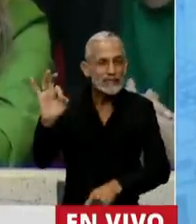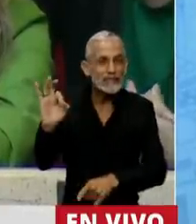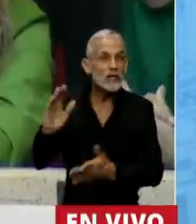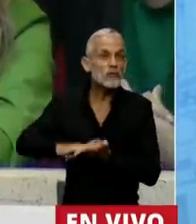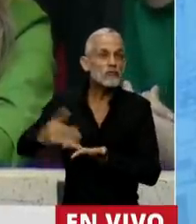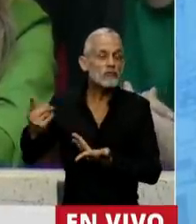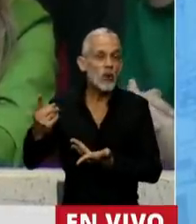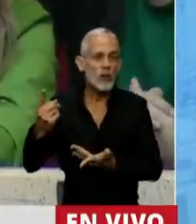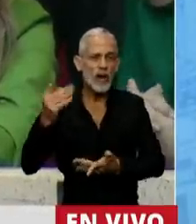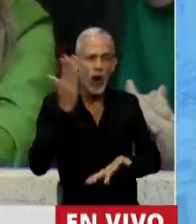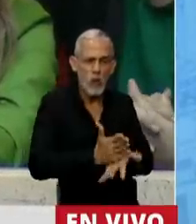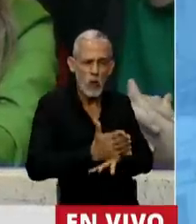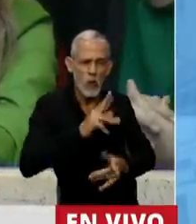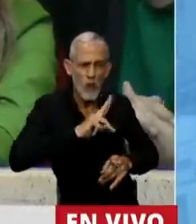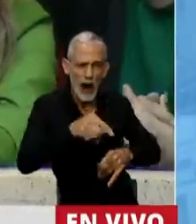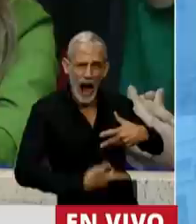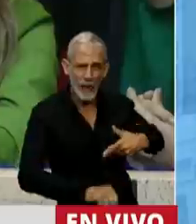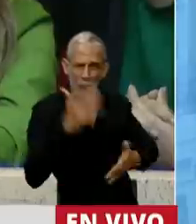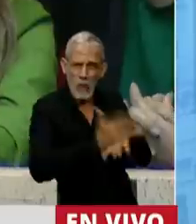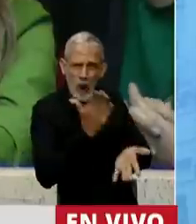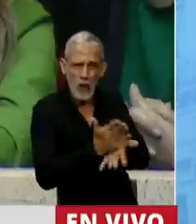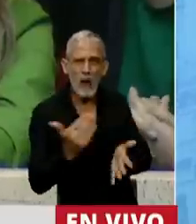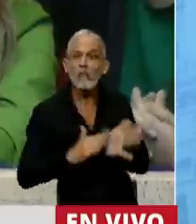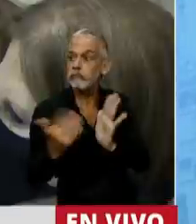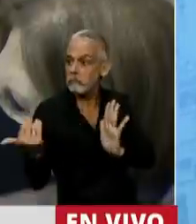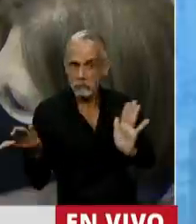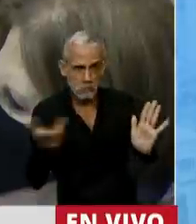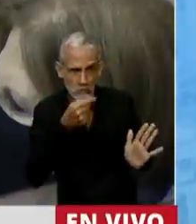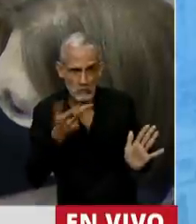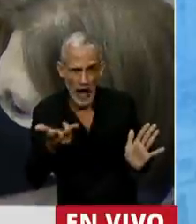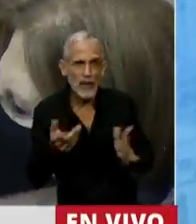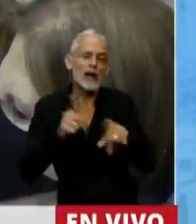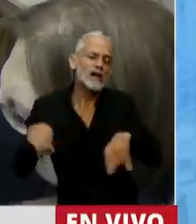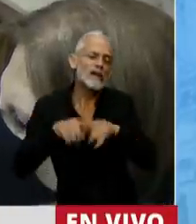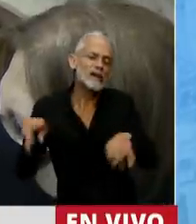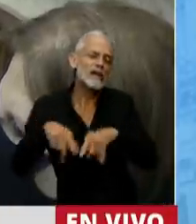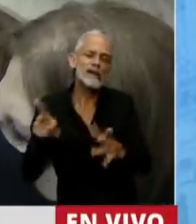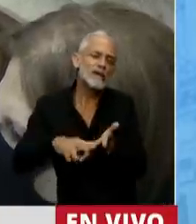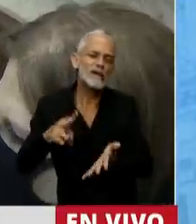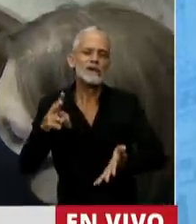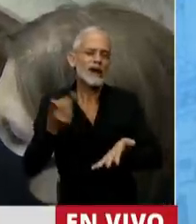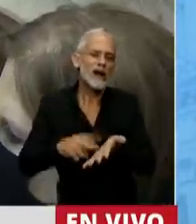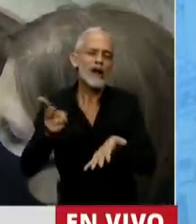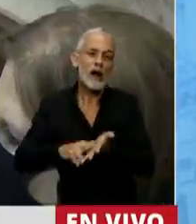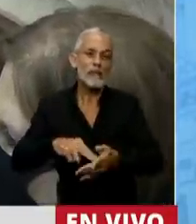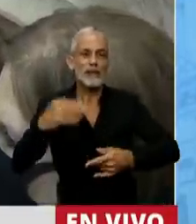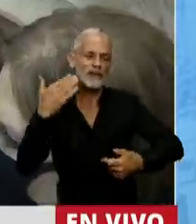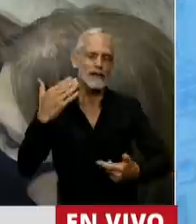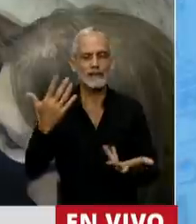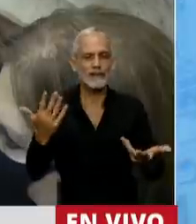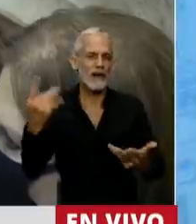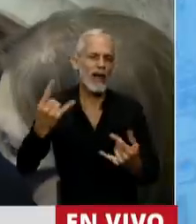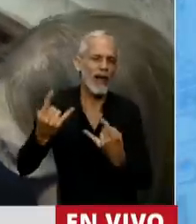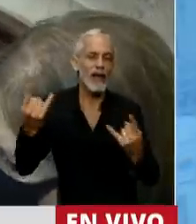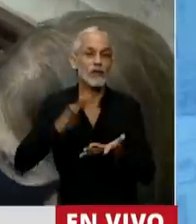favor de seguir criminalizando a las mujeres que abortan. Sí se ha repetido hasta el cansancio una falacia sobre la inconstitucionalidad